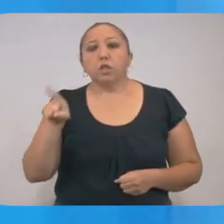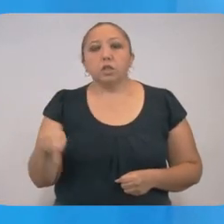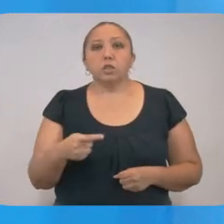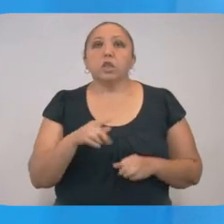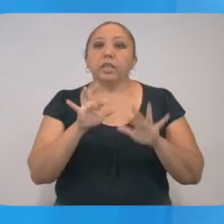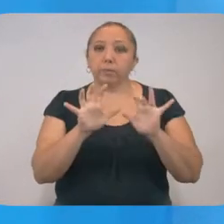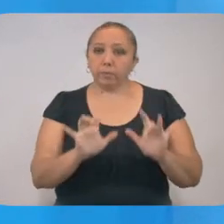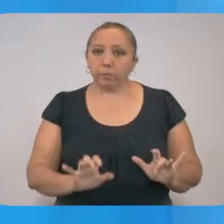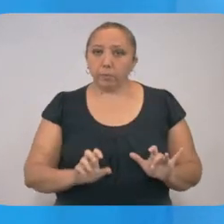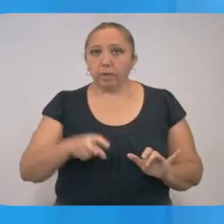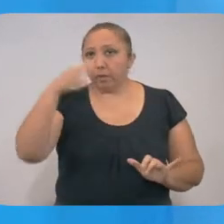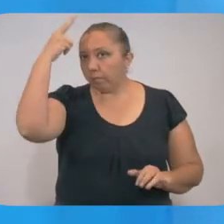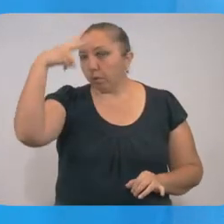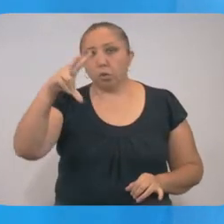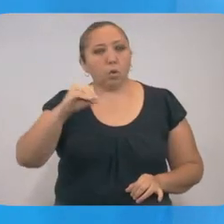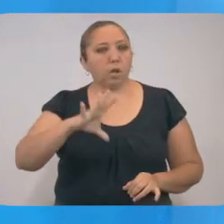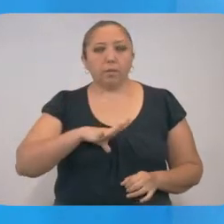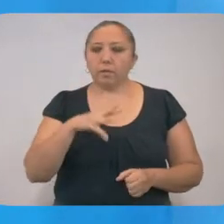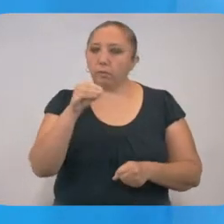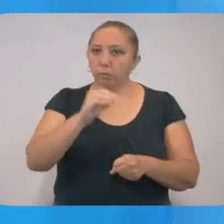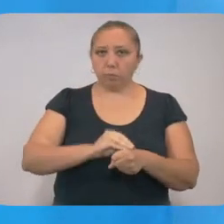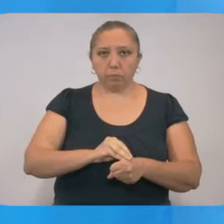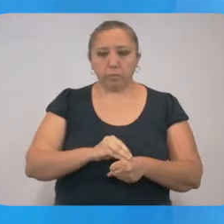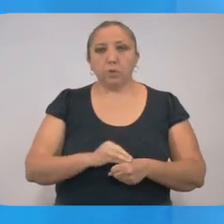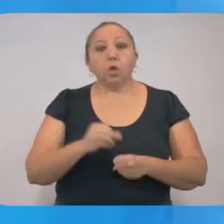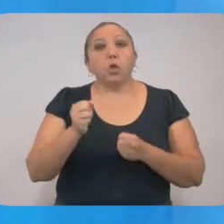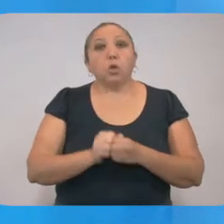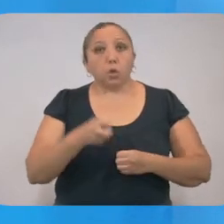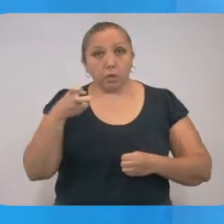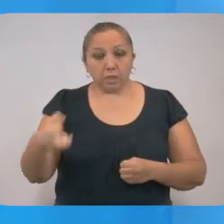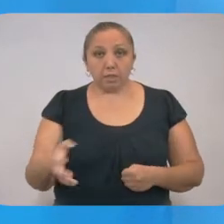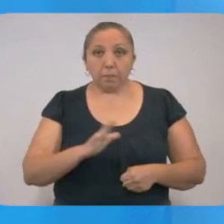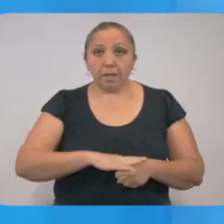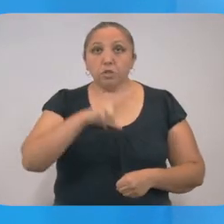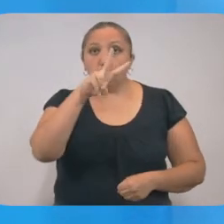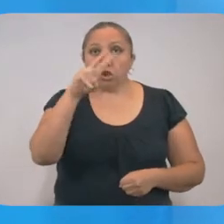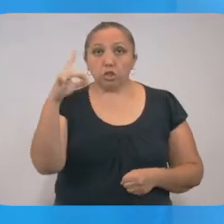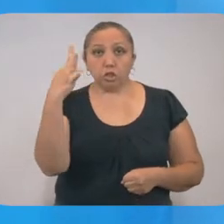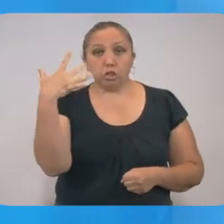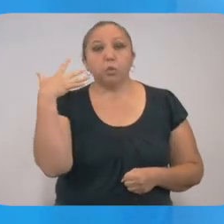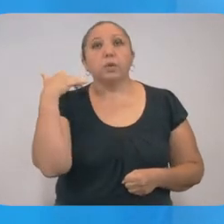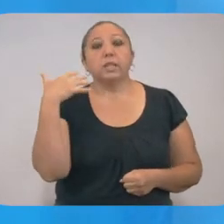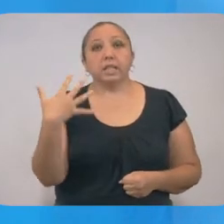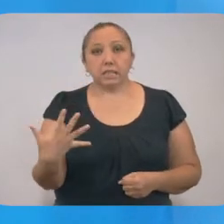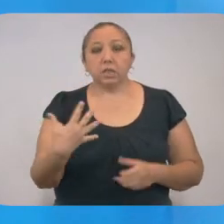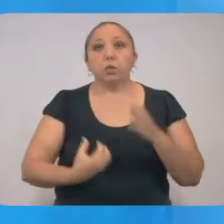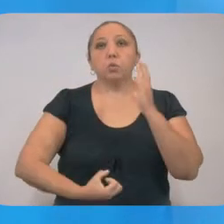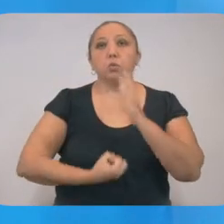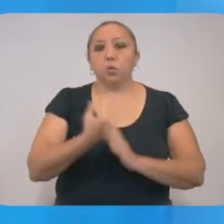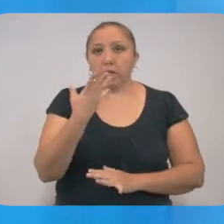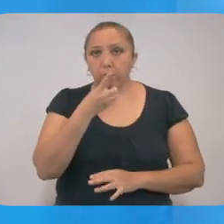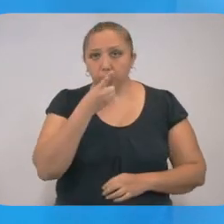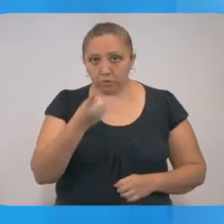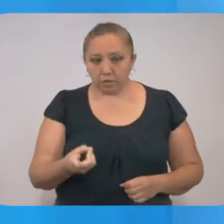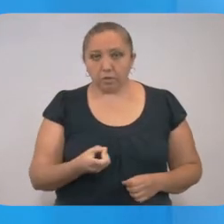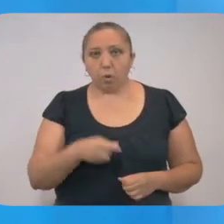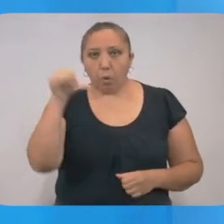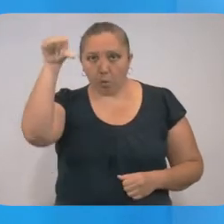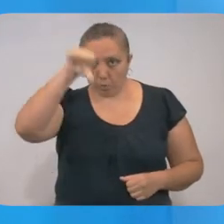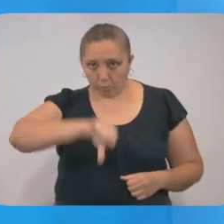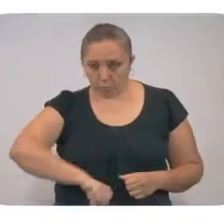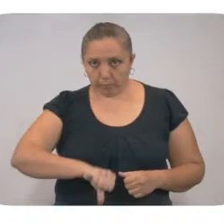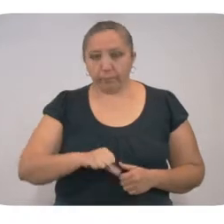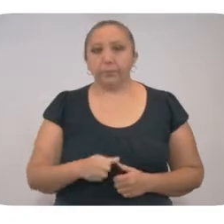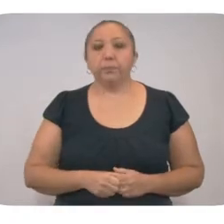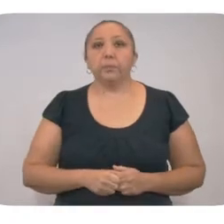la Plataforma Federal no había cargado. Con este acumulado, son 255 nuevos casos los que se reportan hoy.